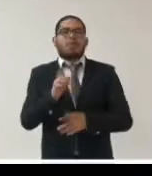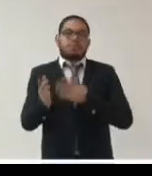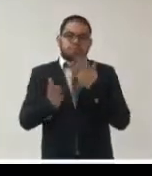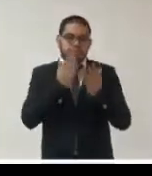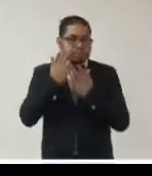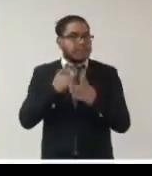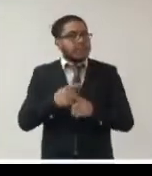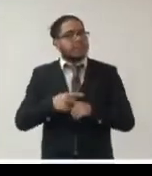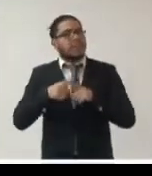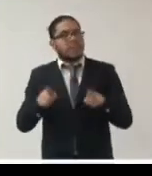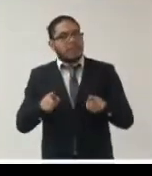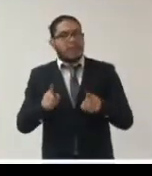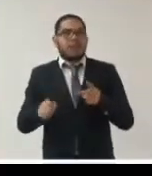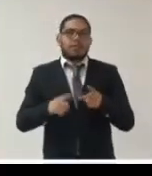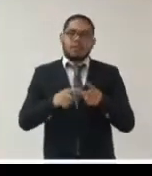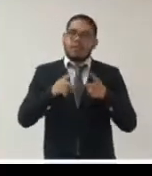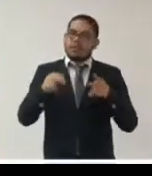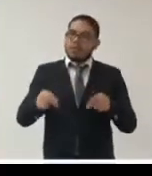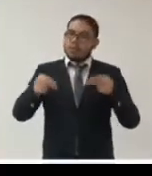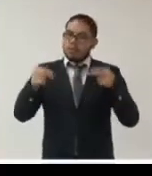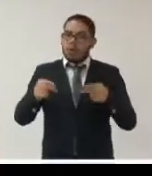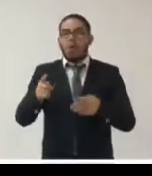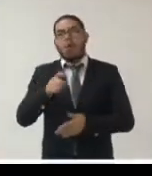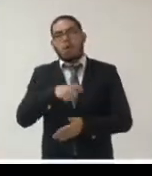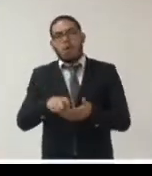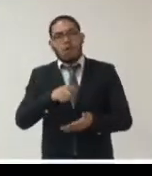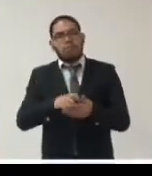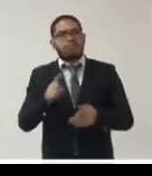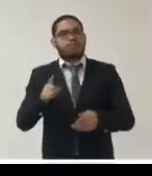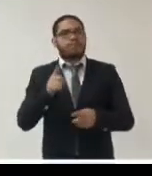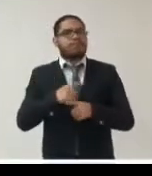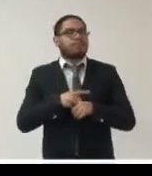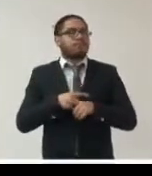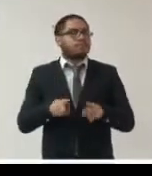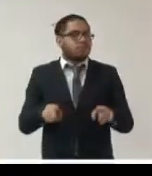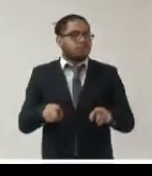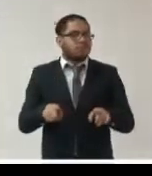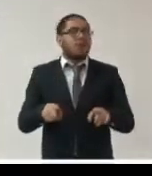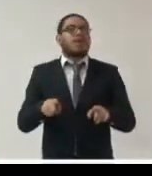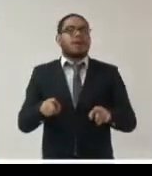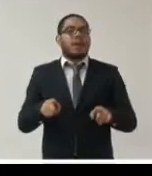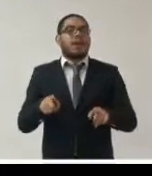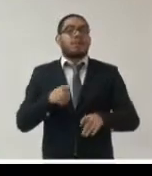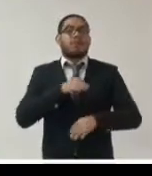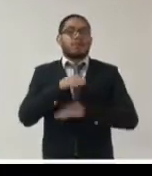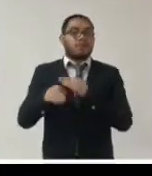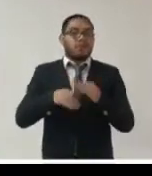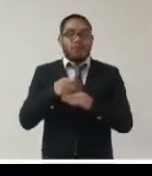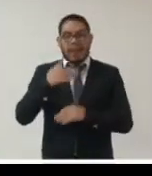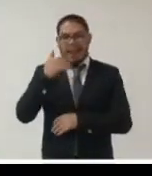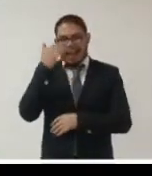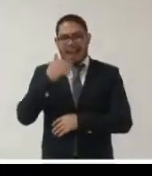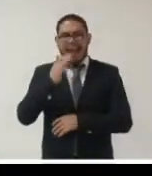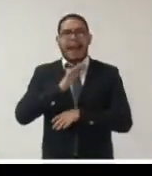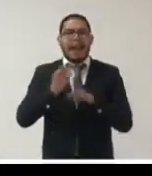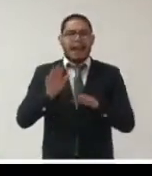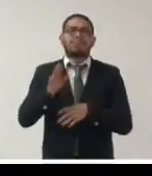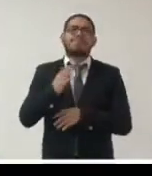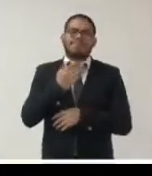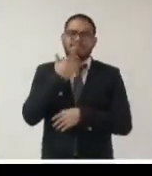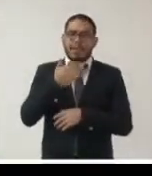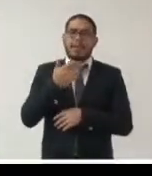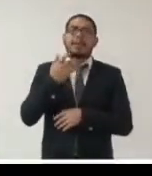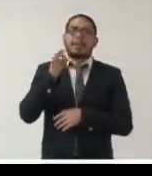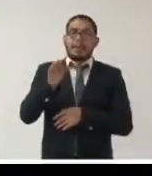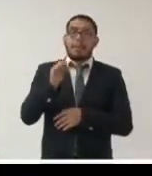diferente a hacer negocios a hacer compras de manera diferente y entonces todos los que ya sabían que bueno y los demás